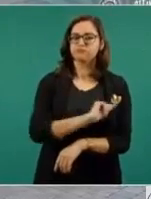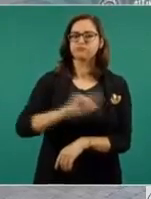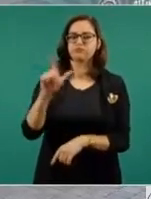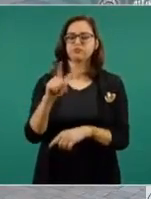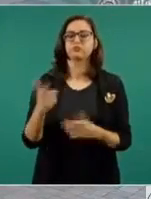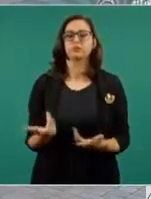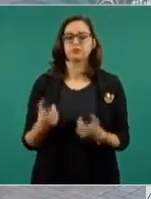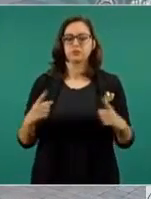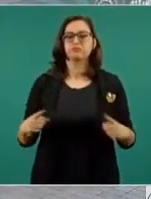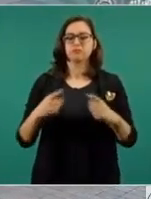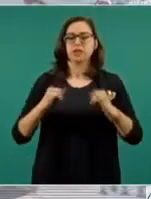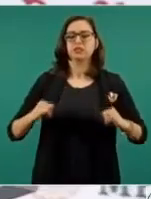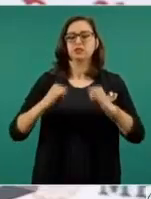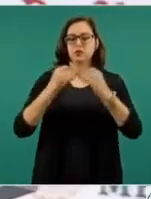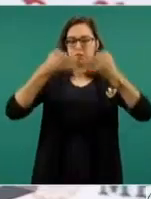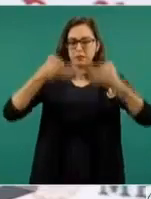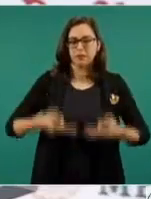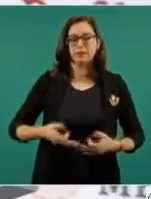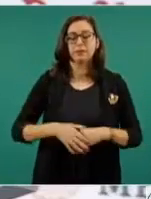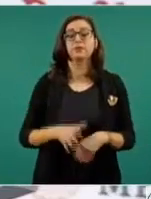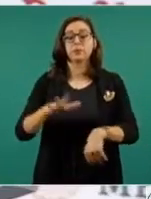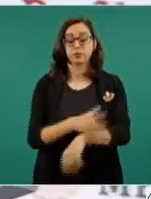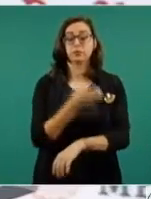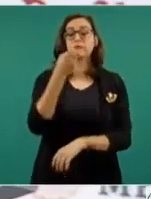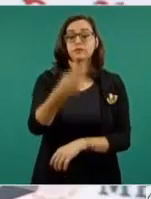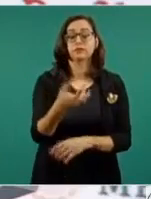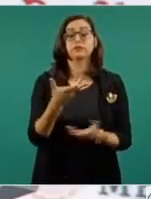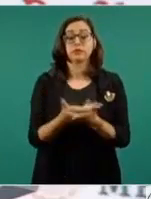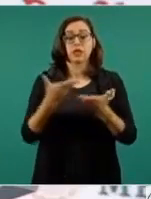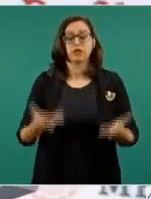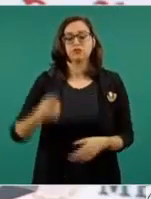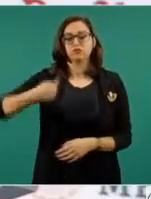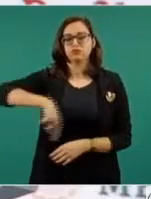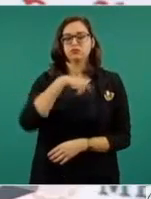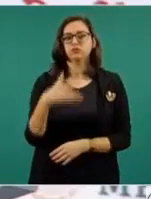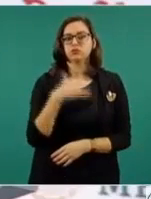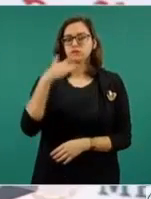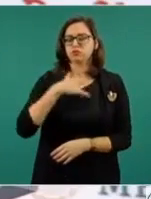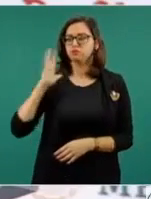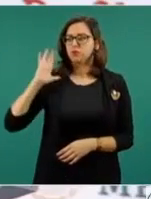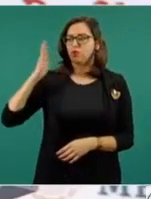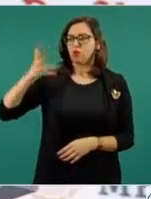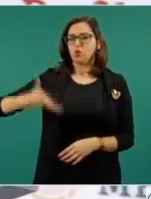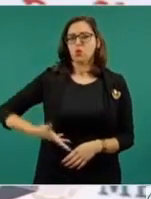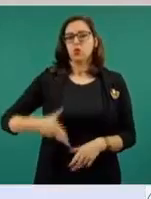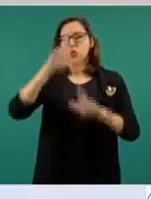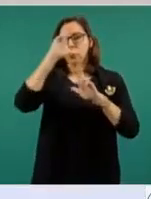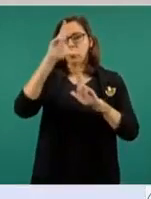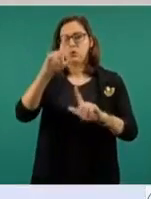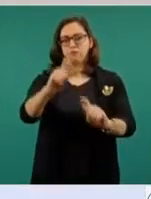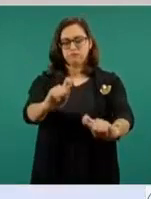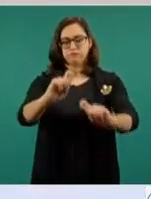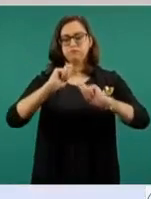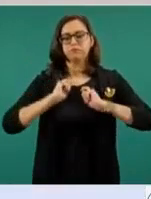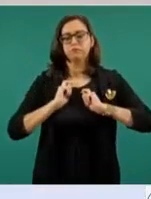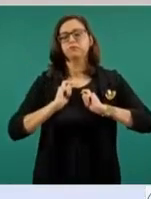institucionalidad. Por ello, el alto honor que representa ser soldado o marino se